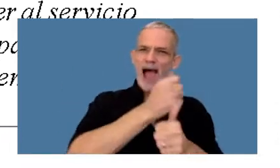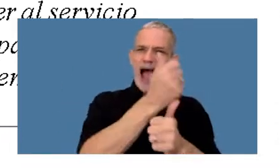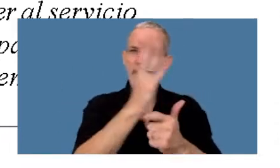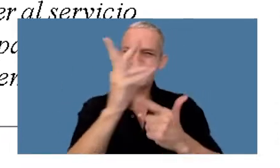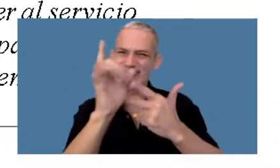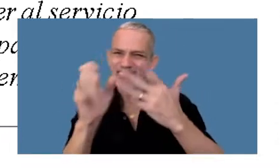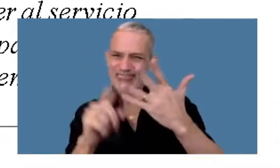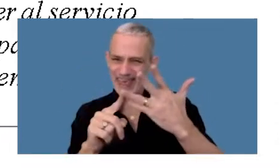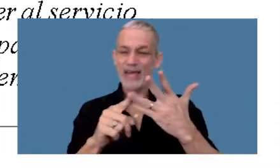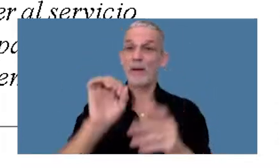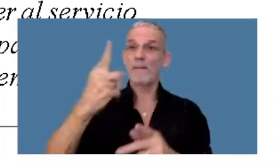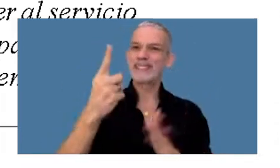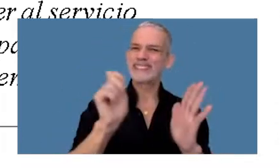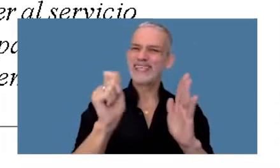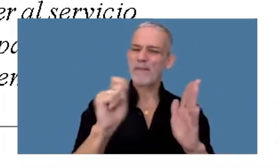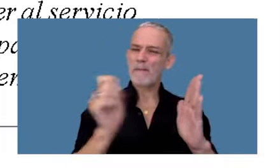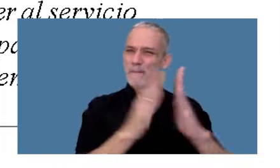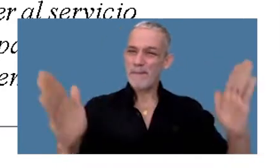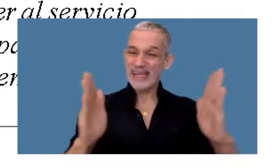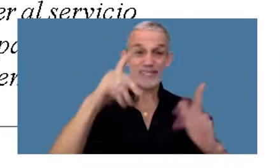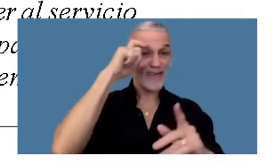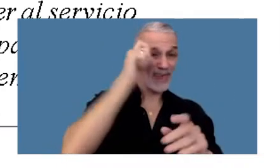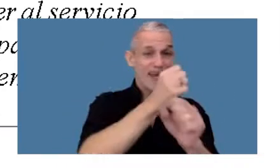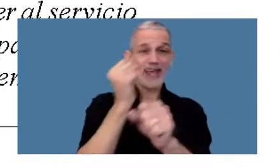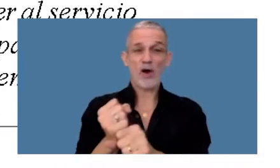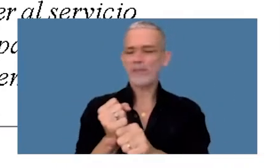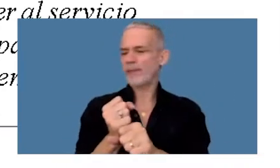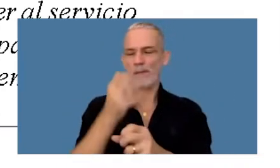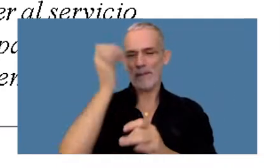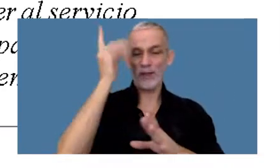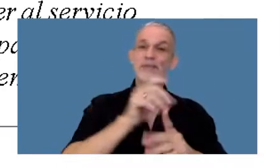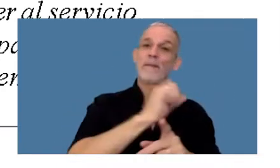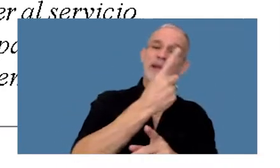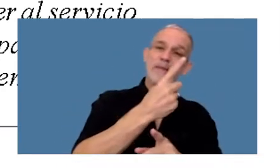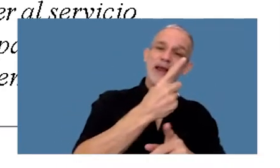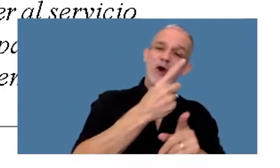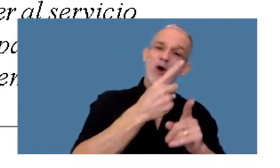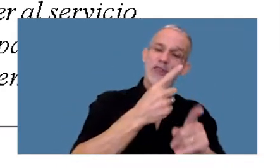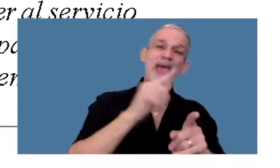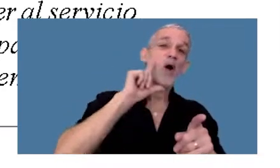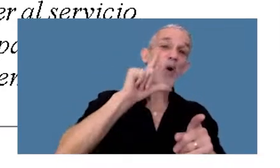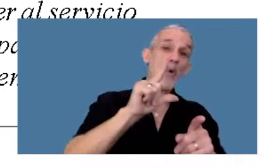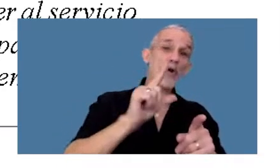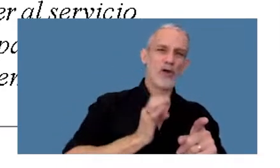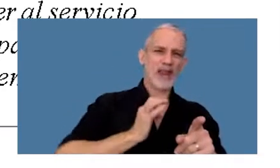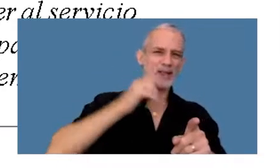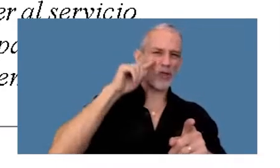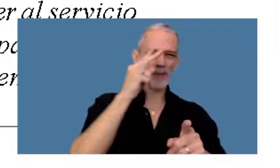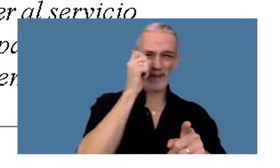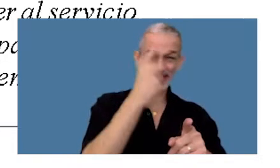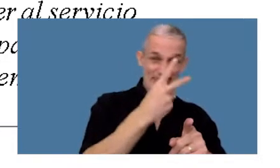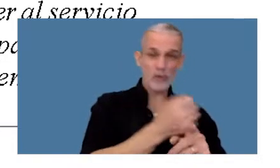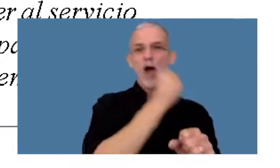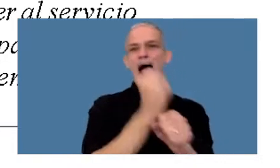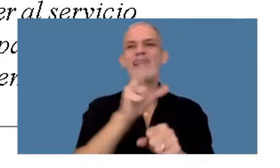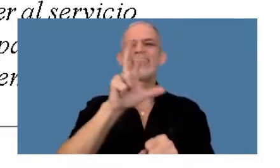del primer semestre van de enero a, perdón, van del primero de julio del 2021 al